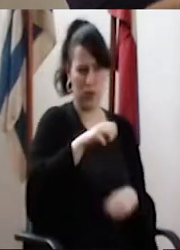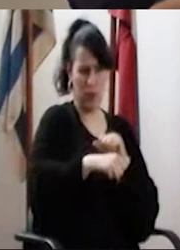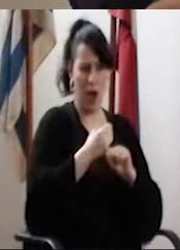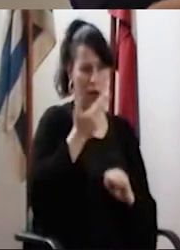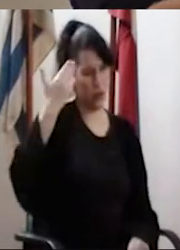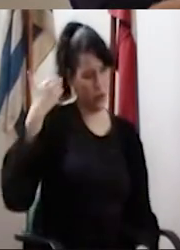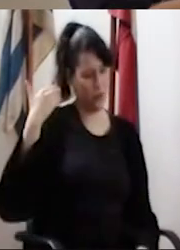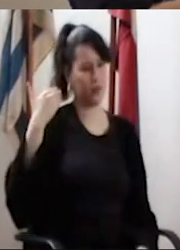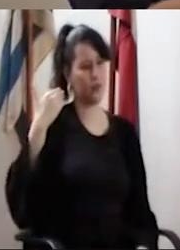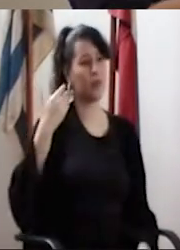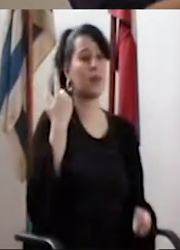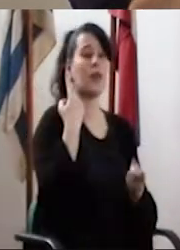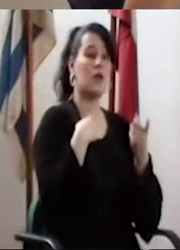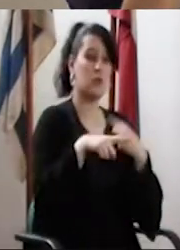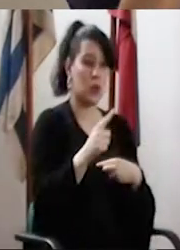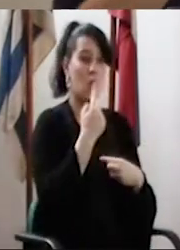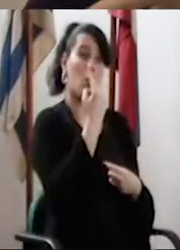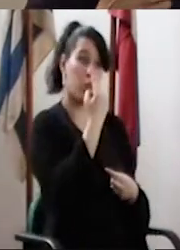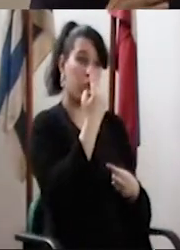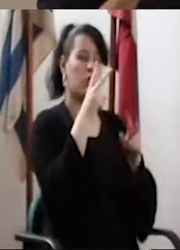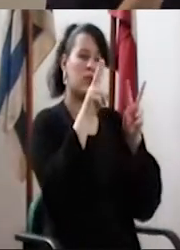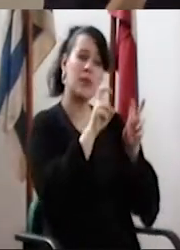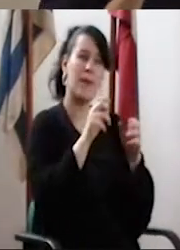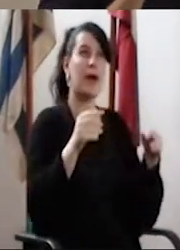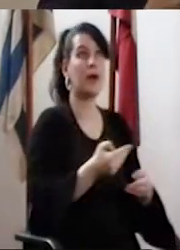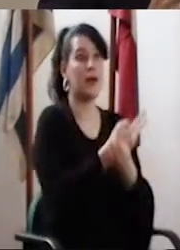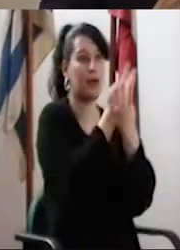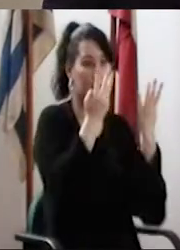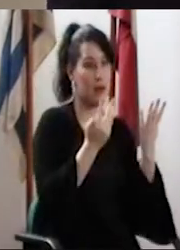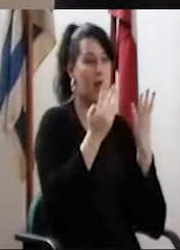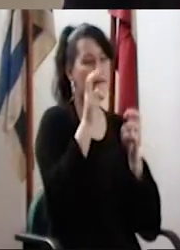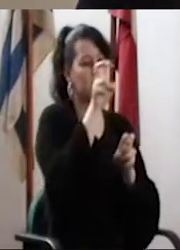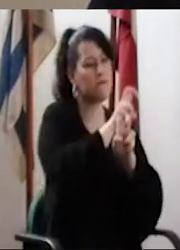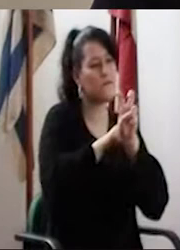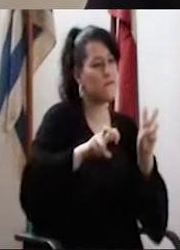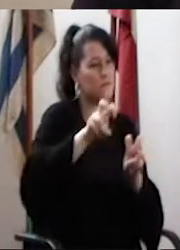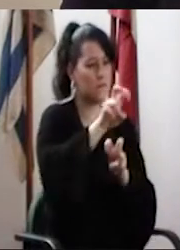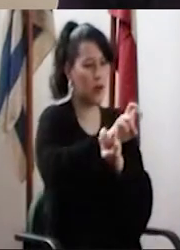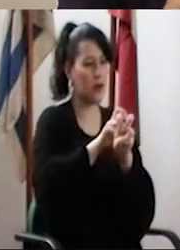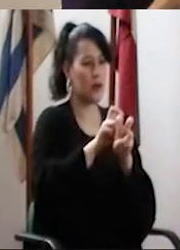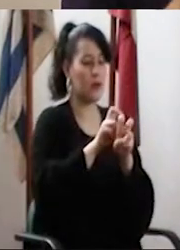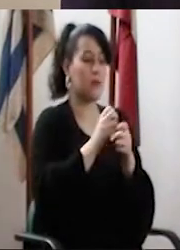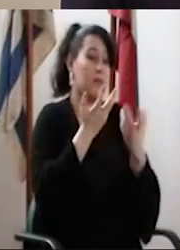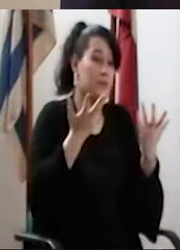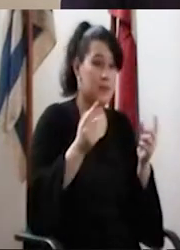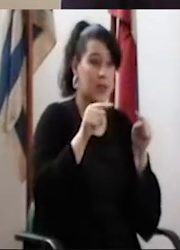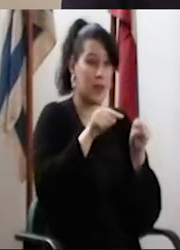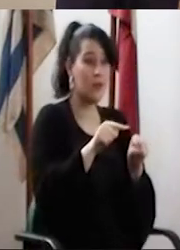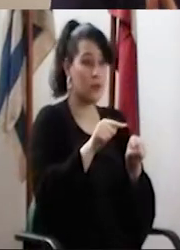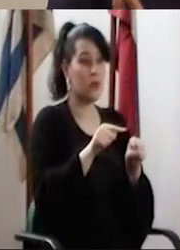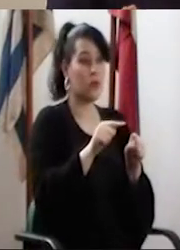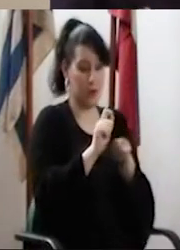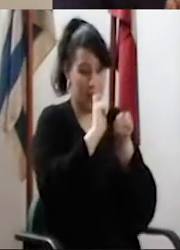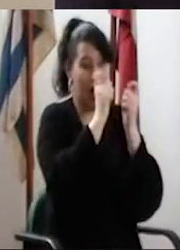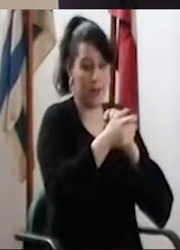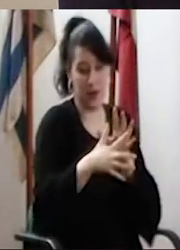en los últimos años. Y entonces, uno de los criterios generales que se busca llevar adelante es que,